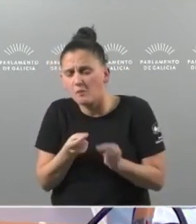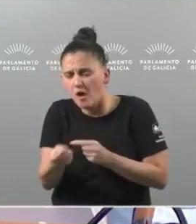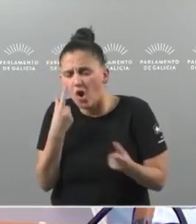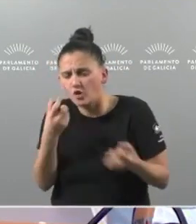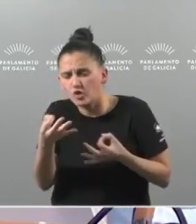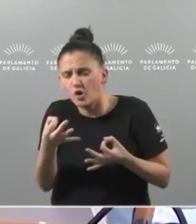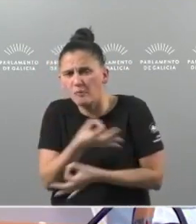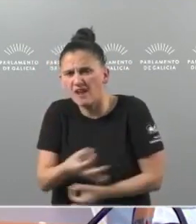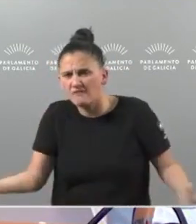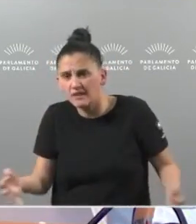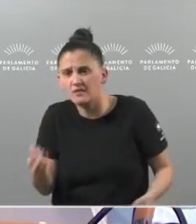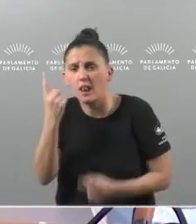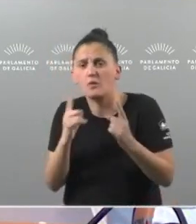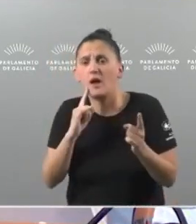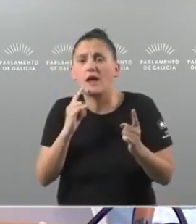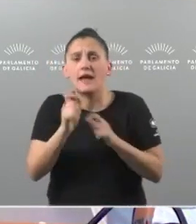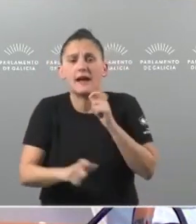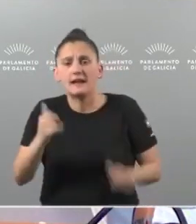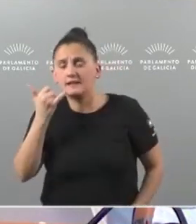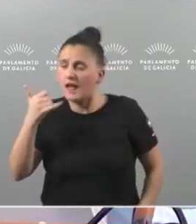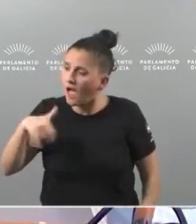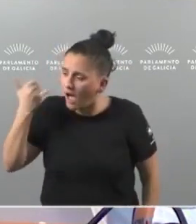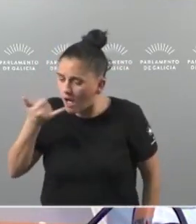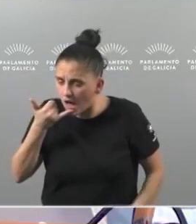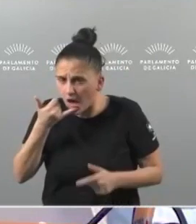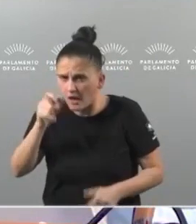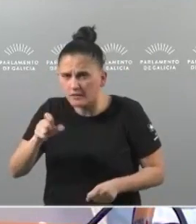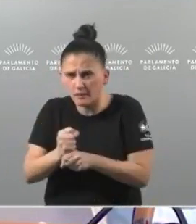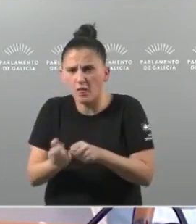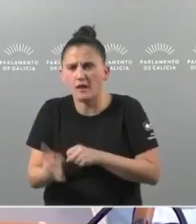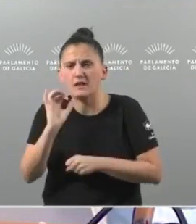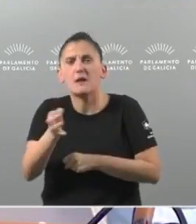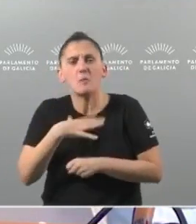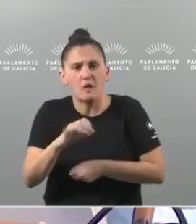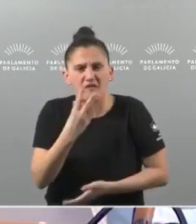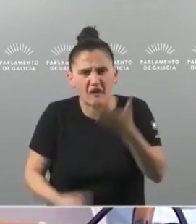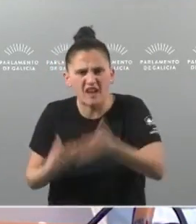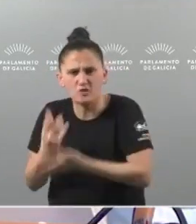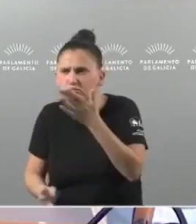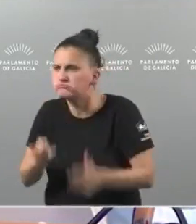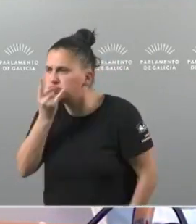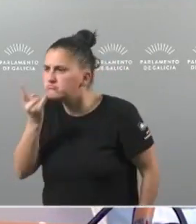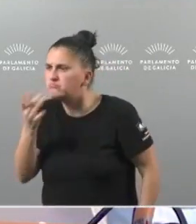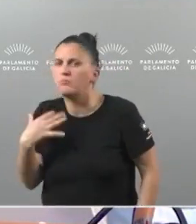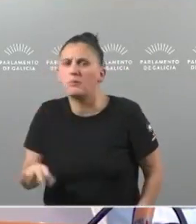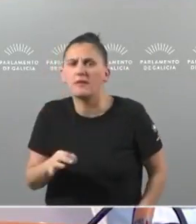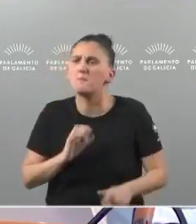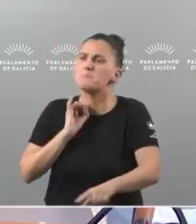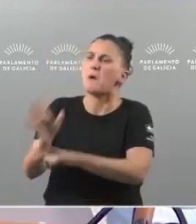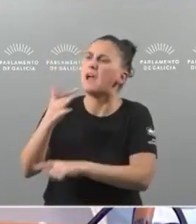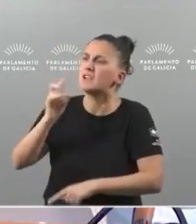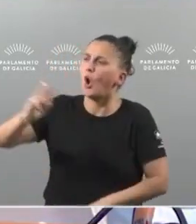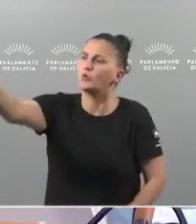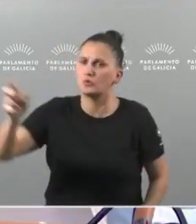e hai xente que contesta dende o outro lado. efectivamente que puido haber fallos, pero moitos máis polo outro